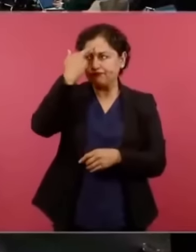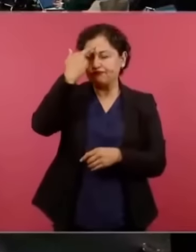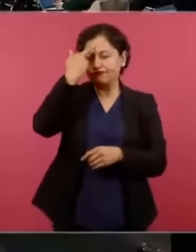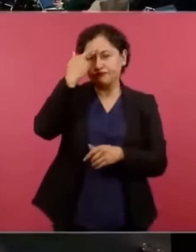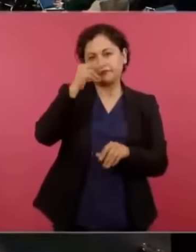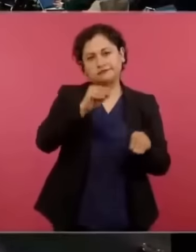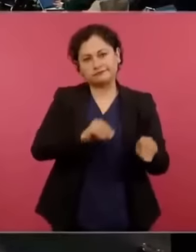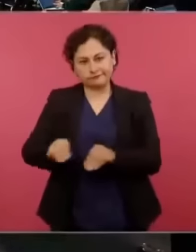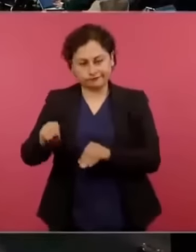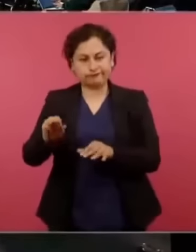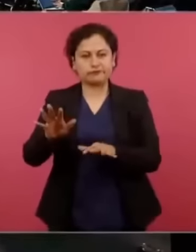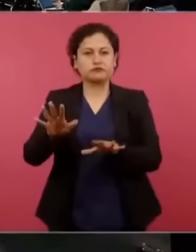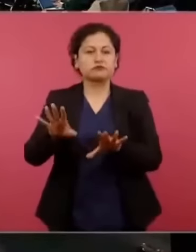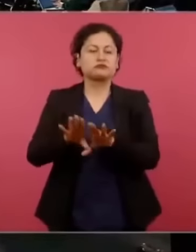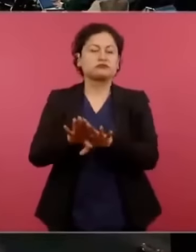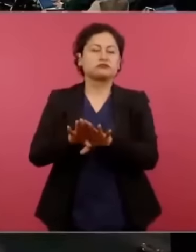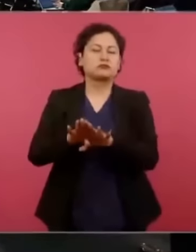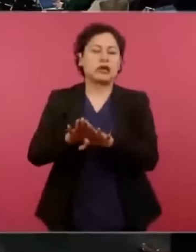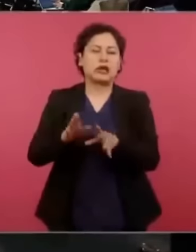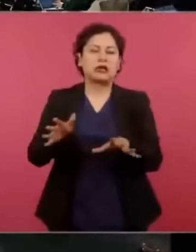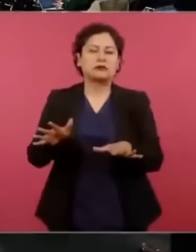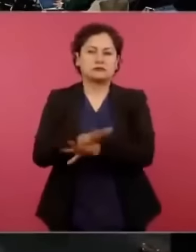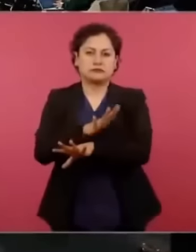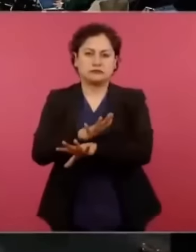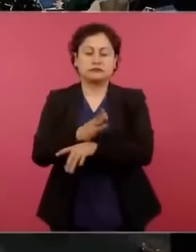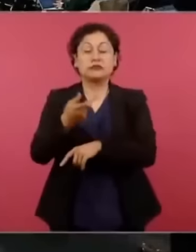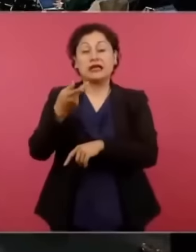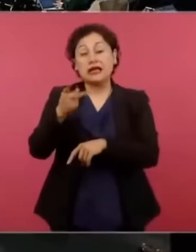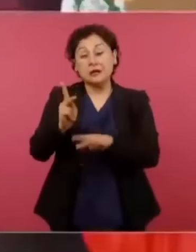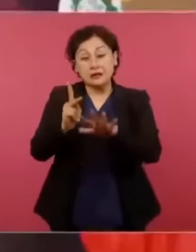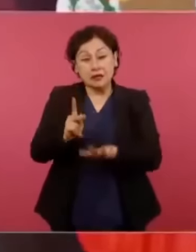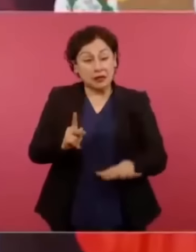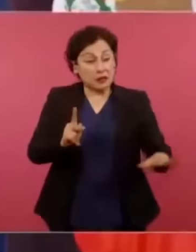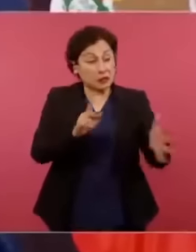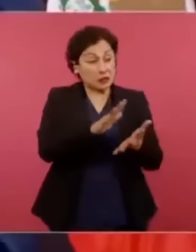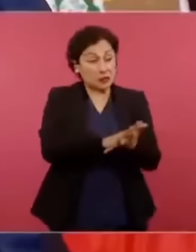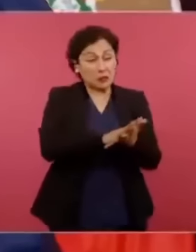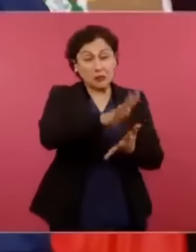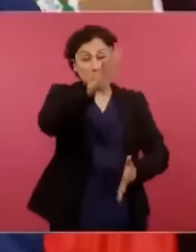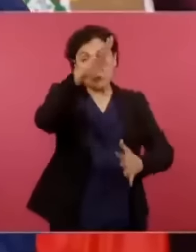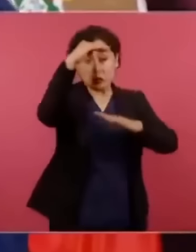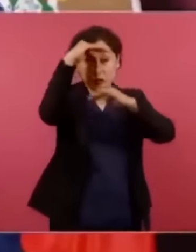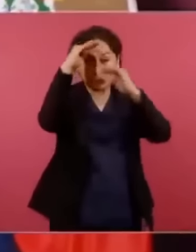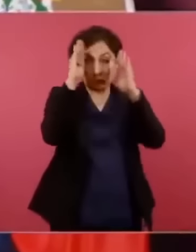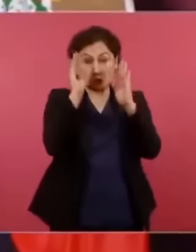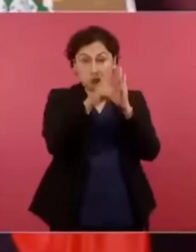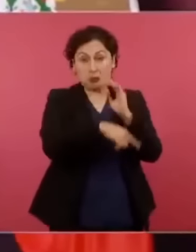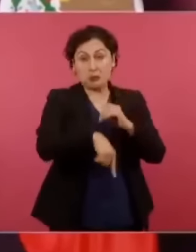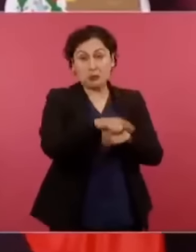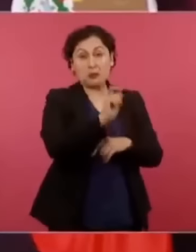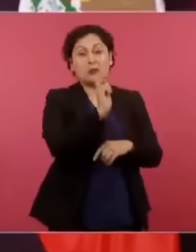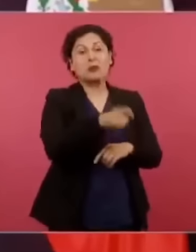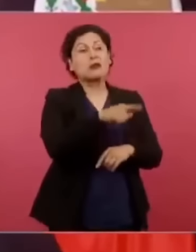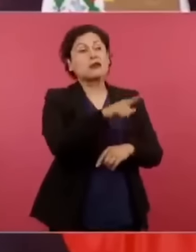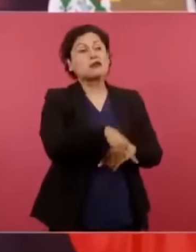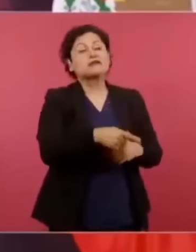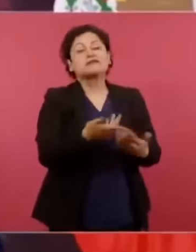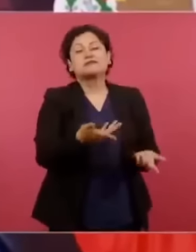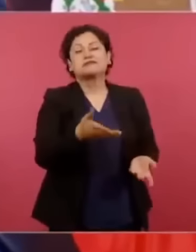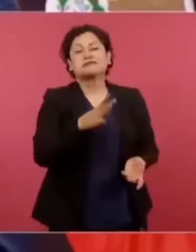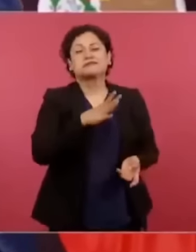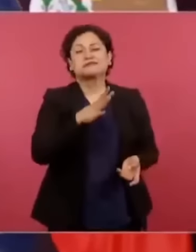domina la tentación al dinero,